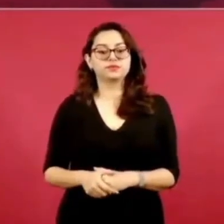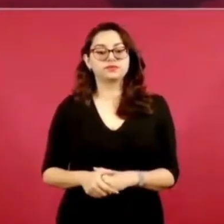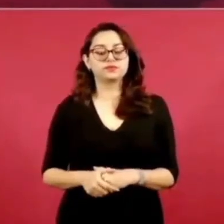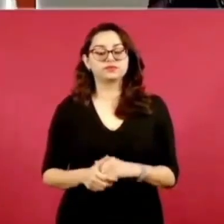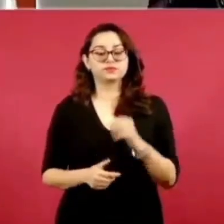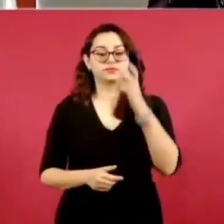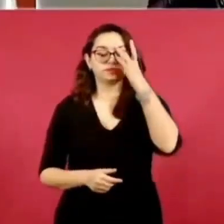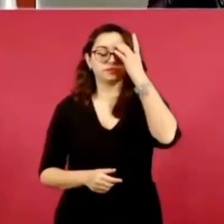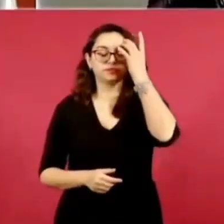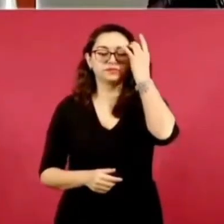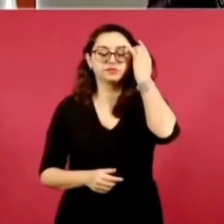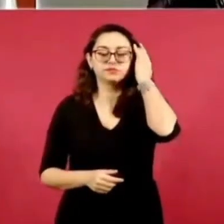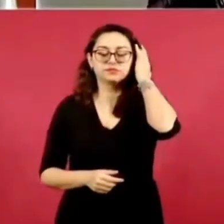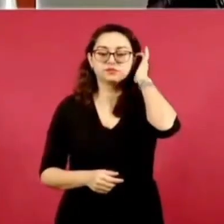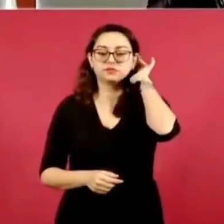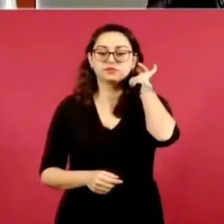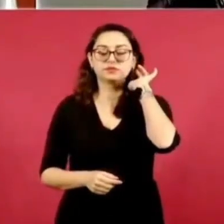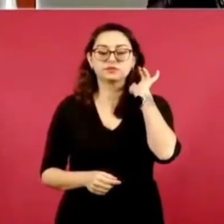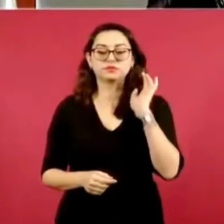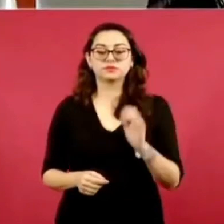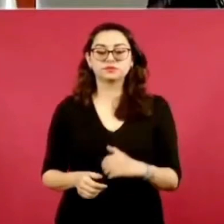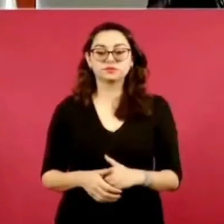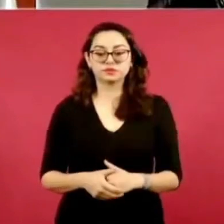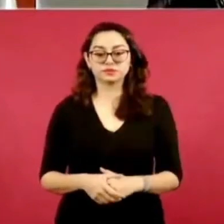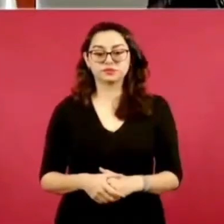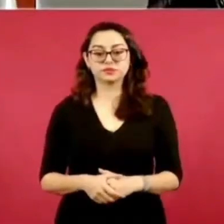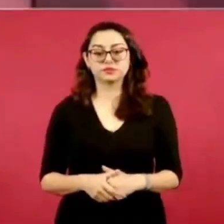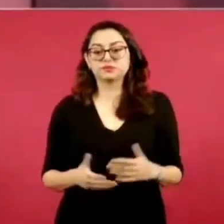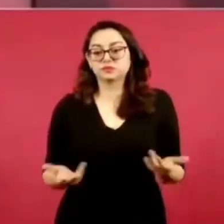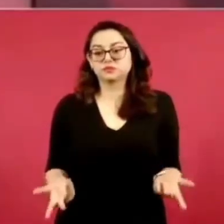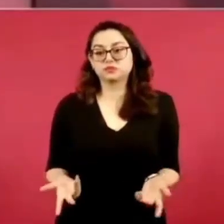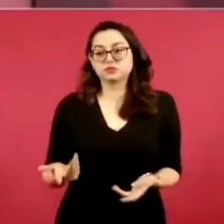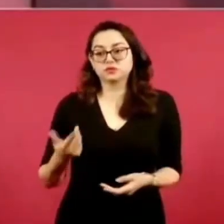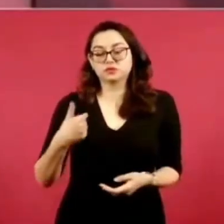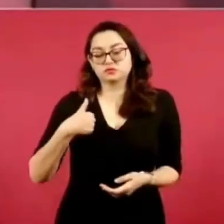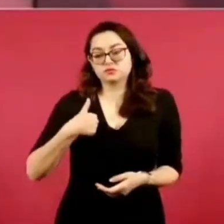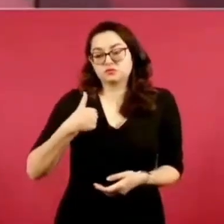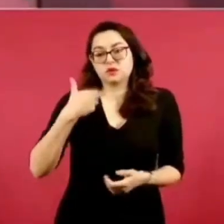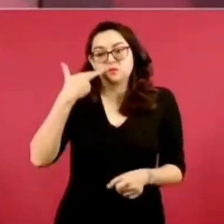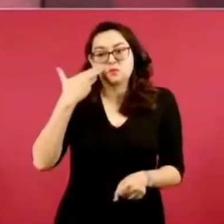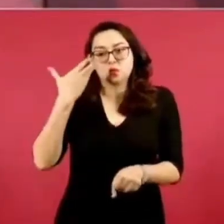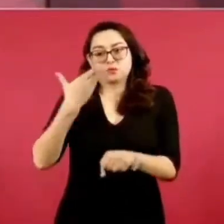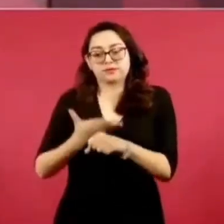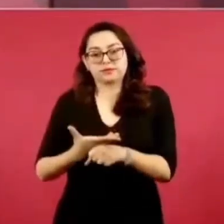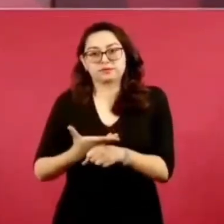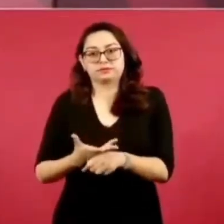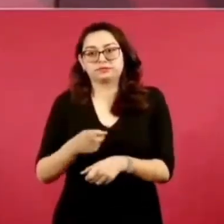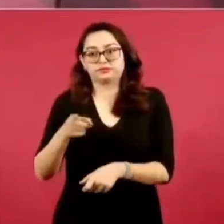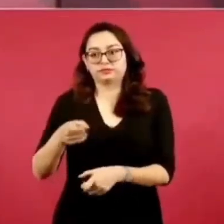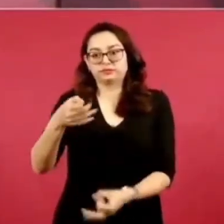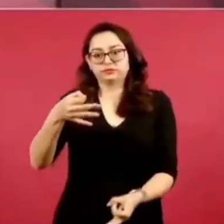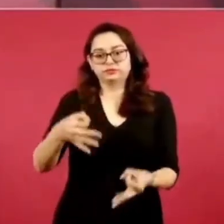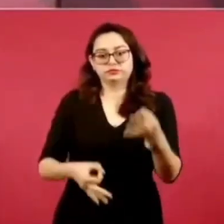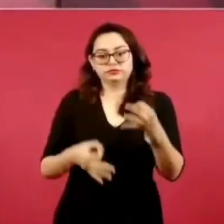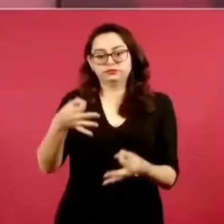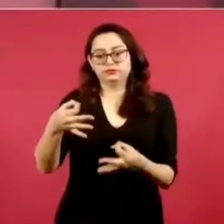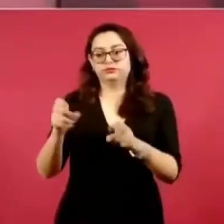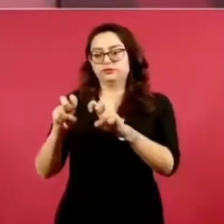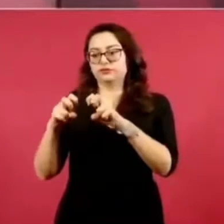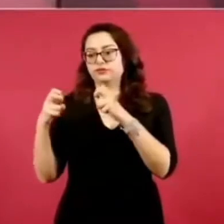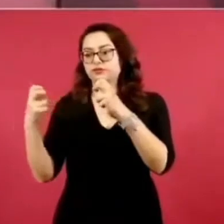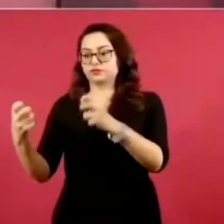pedían que yo presentara las ternas para jueces y